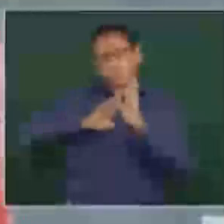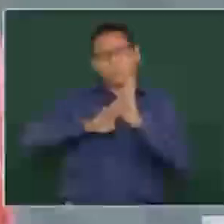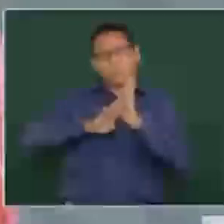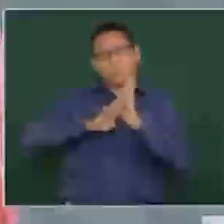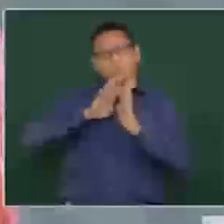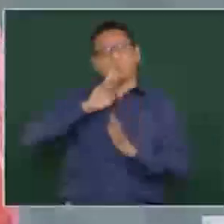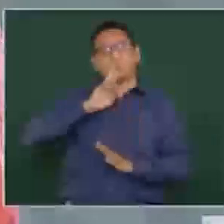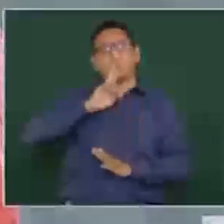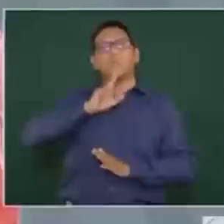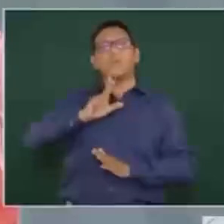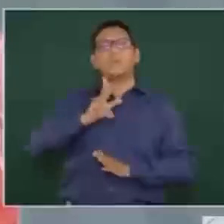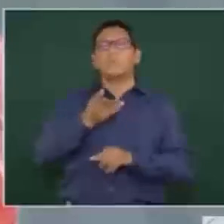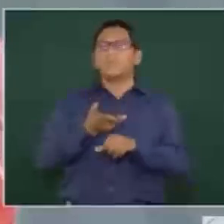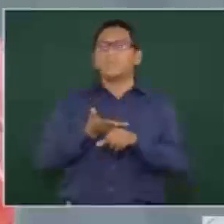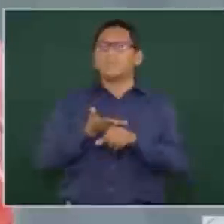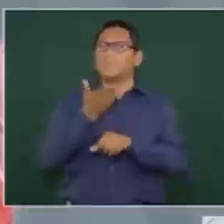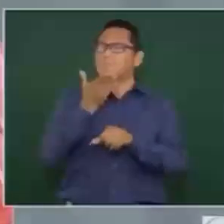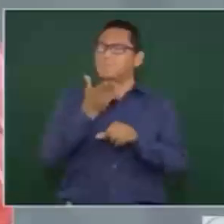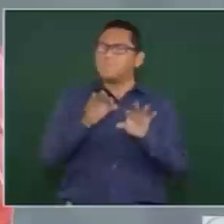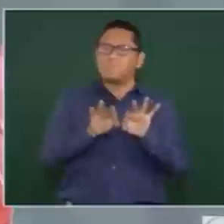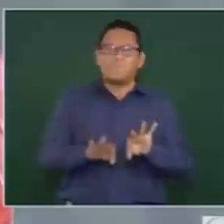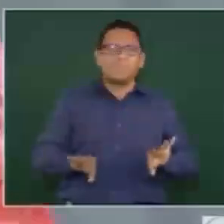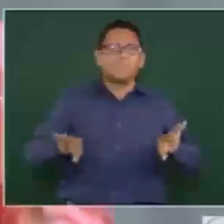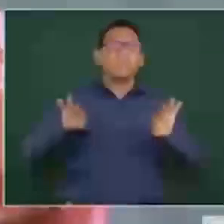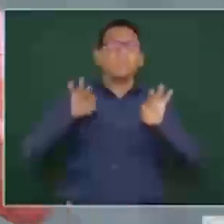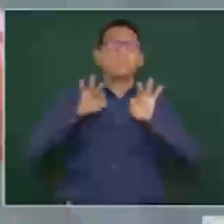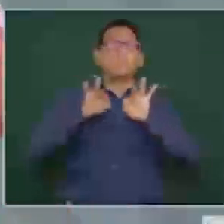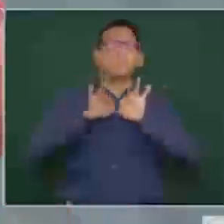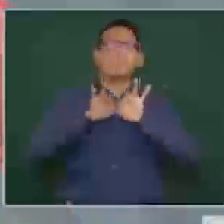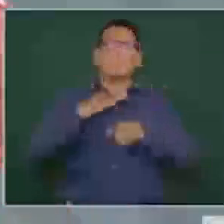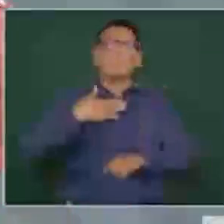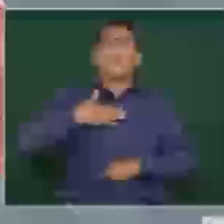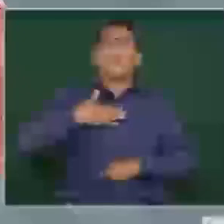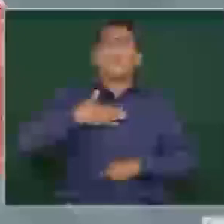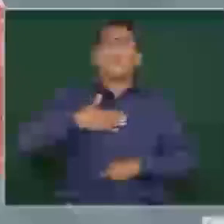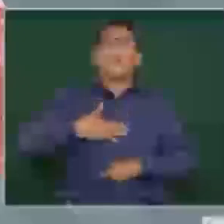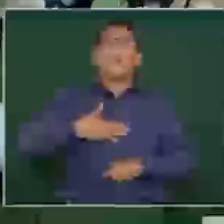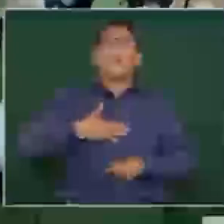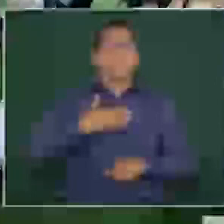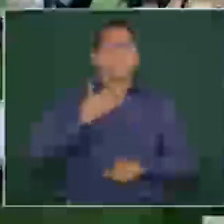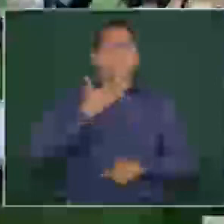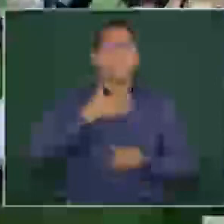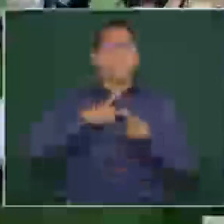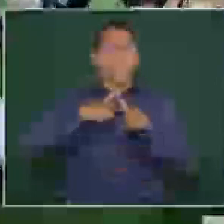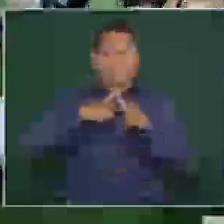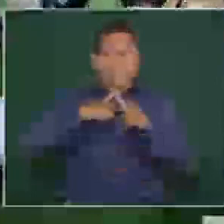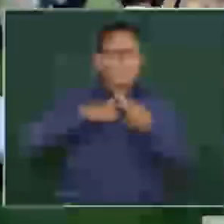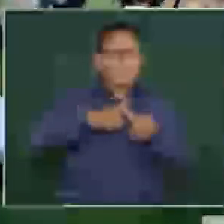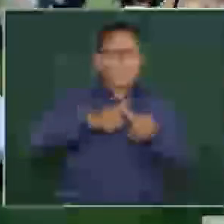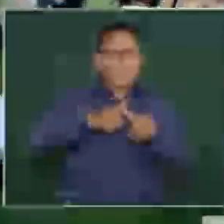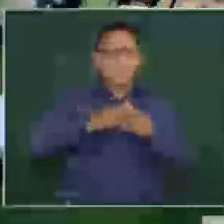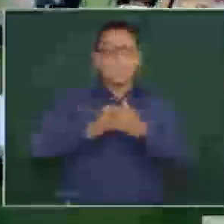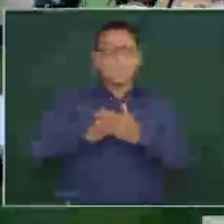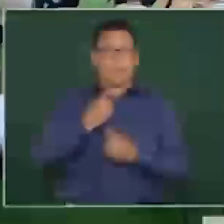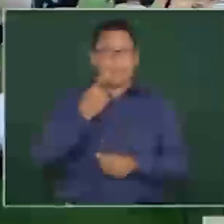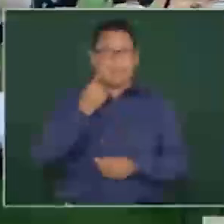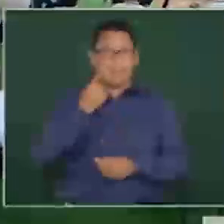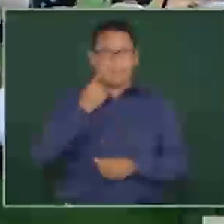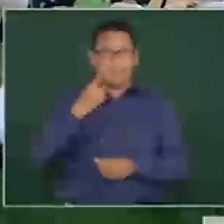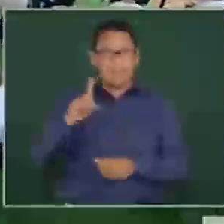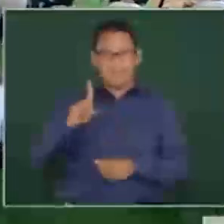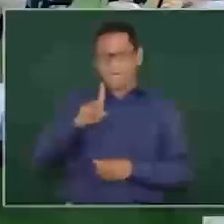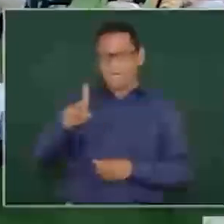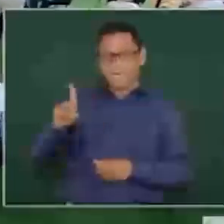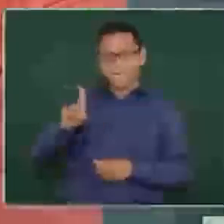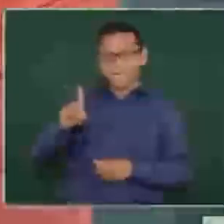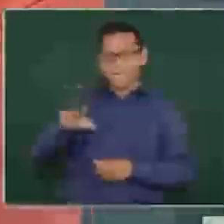que siga habiendo justicia. Entonces, ¿tenemos eso?, ¿en el flanco derecho?, ¿en